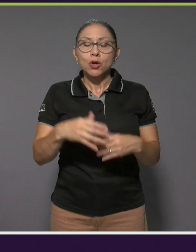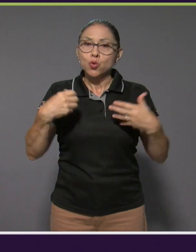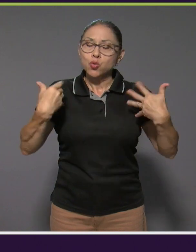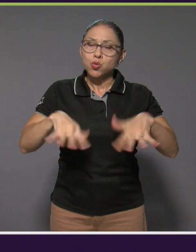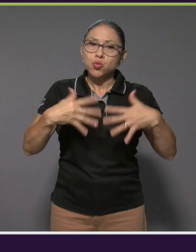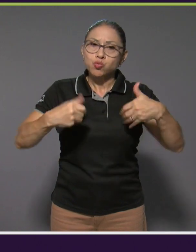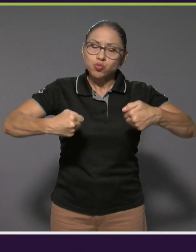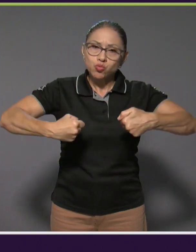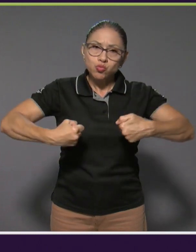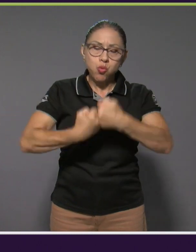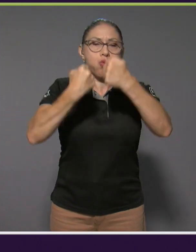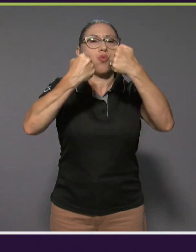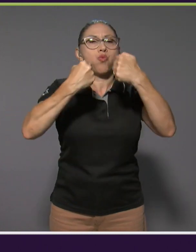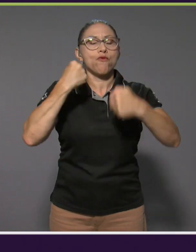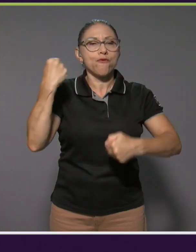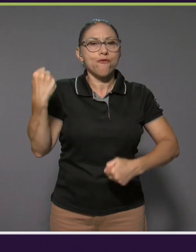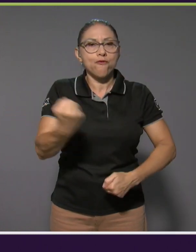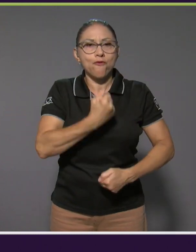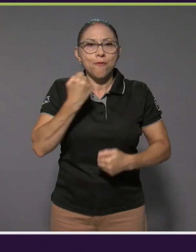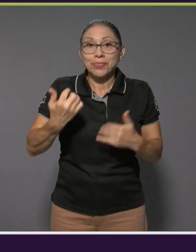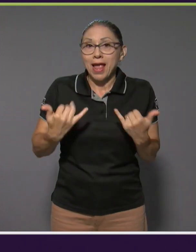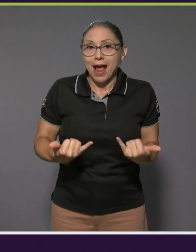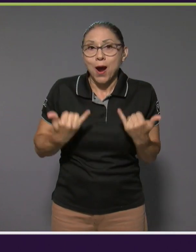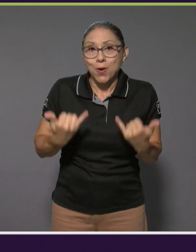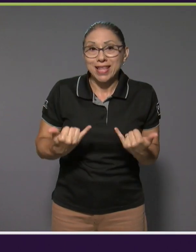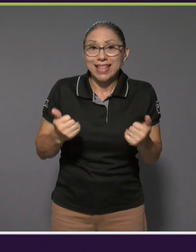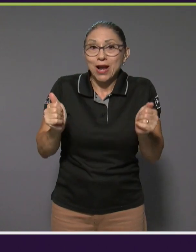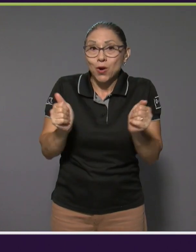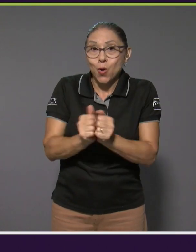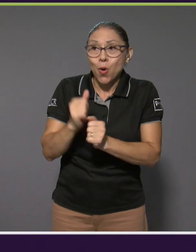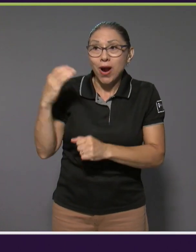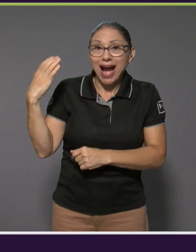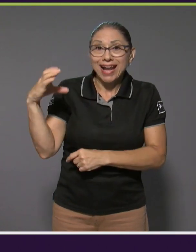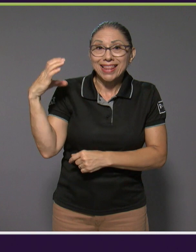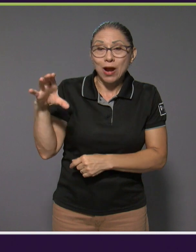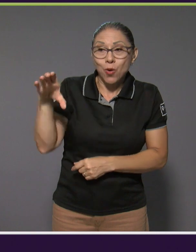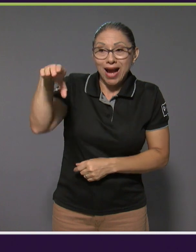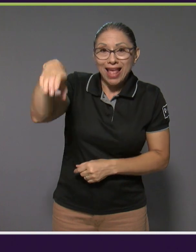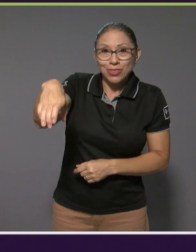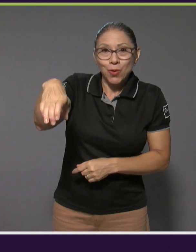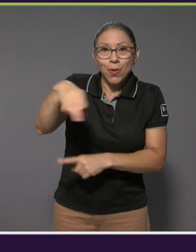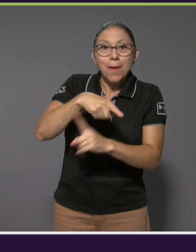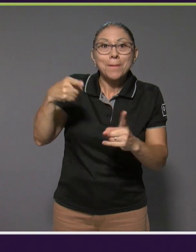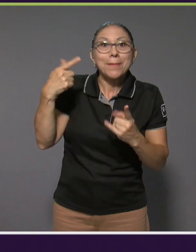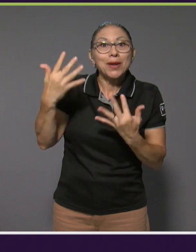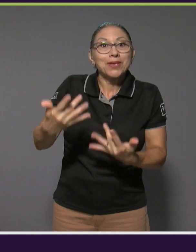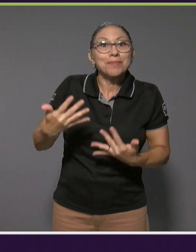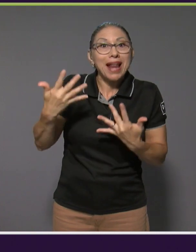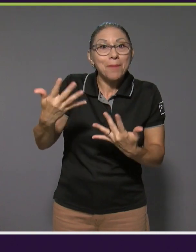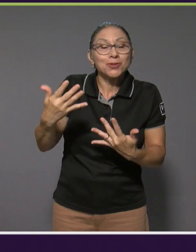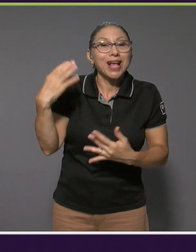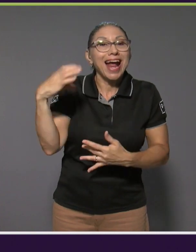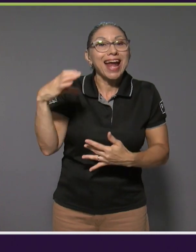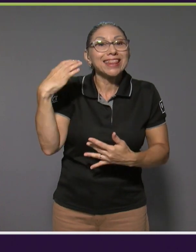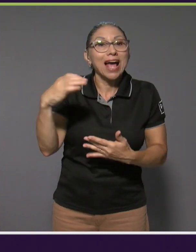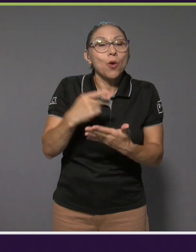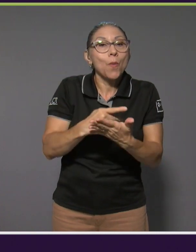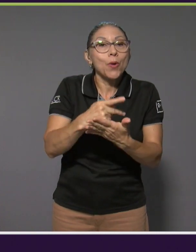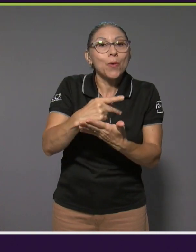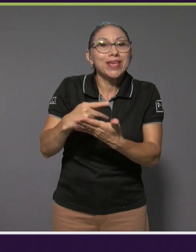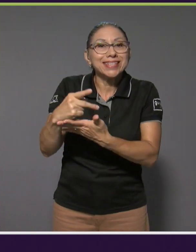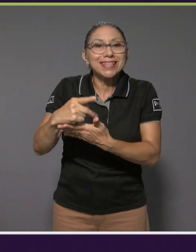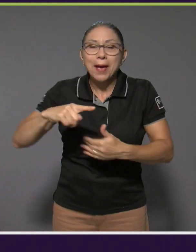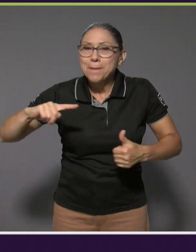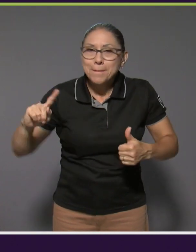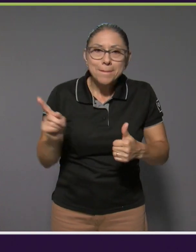grande el que, bueno, ahorita estamos con Cartago, Cantón, pero esperamos que quede Cartago provincia como la primer provincia compasiva.